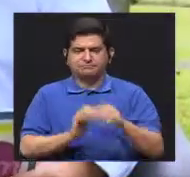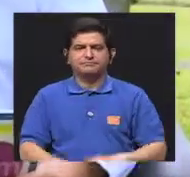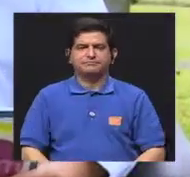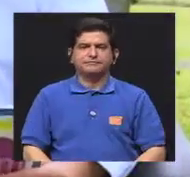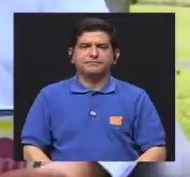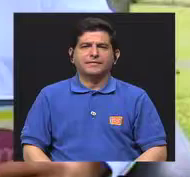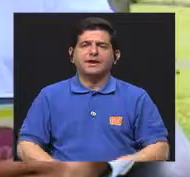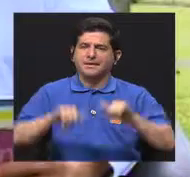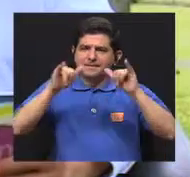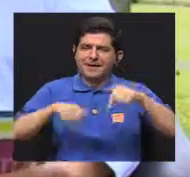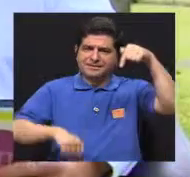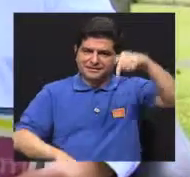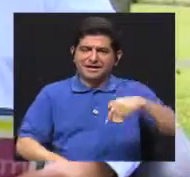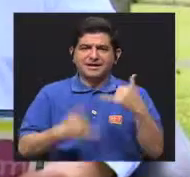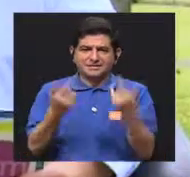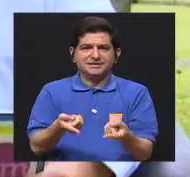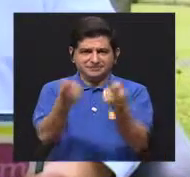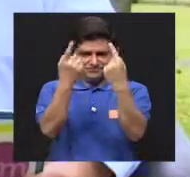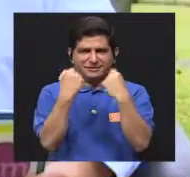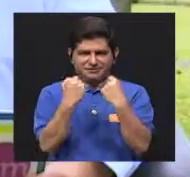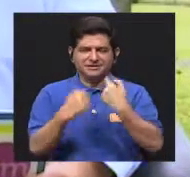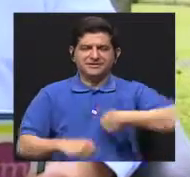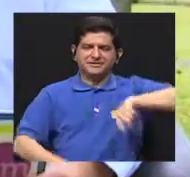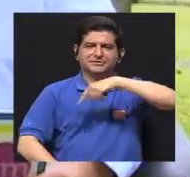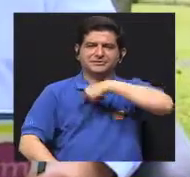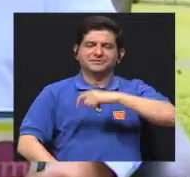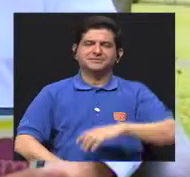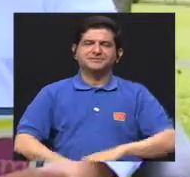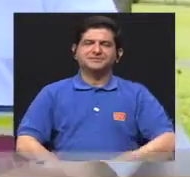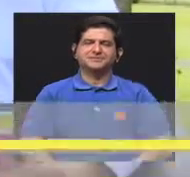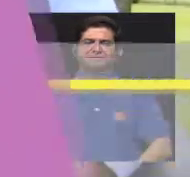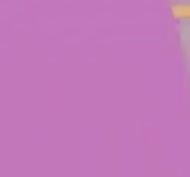desarrollando. Por favor, quédese con nosotros y ya regresamos.